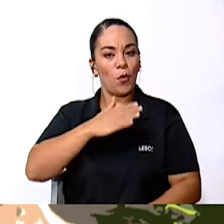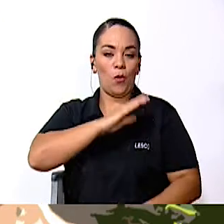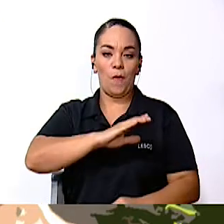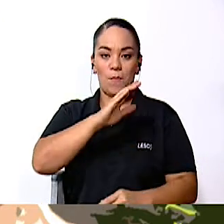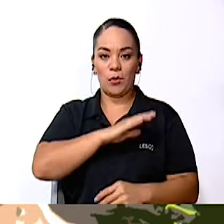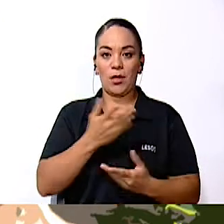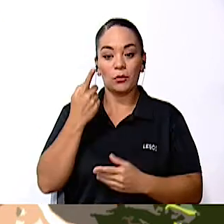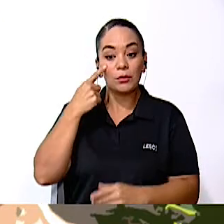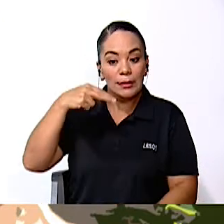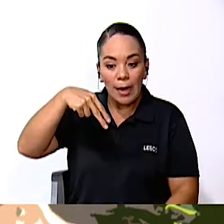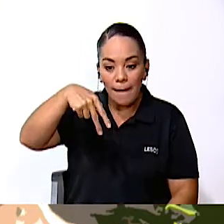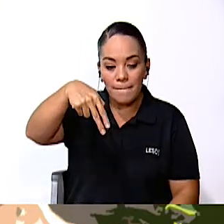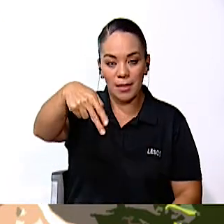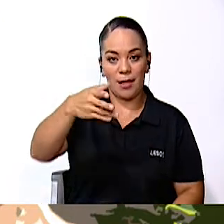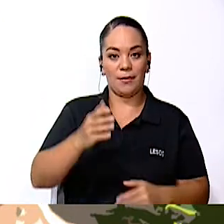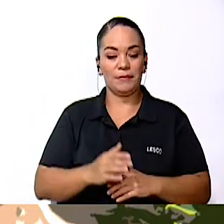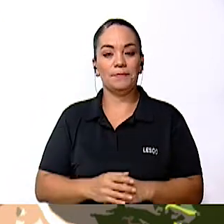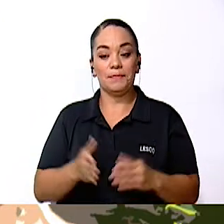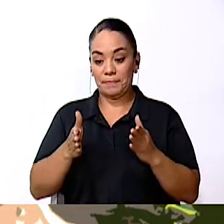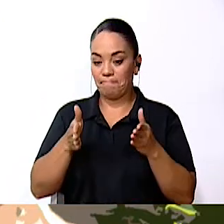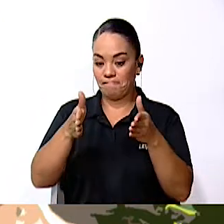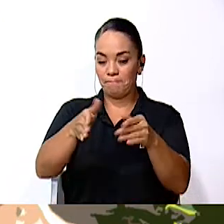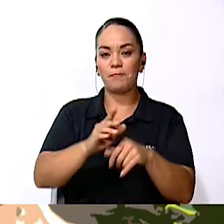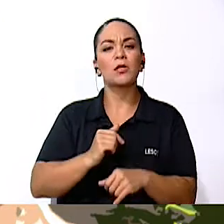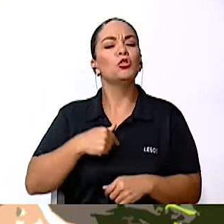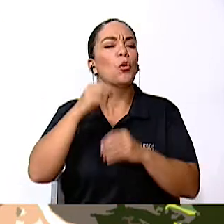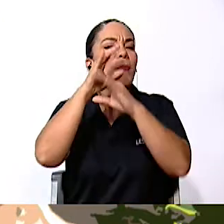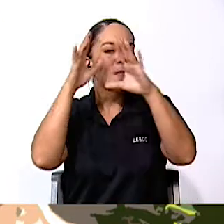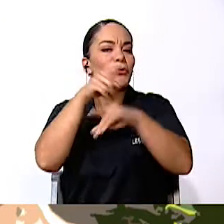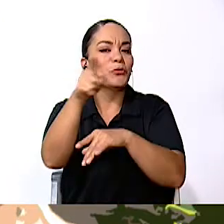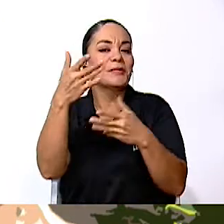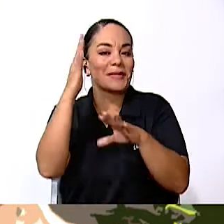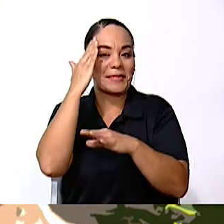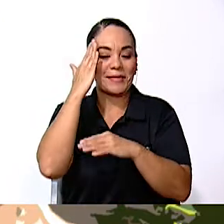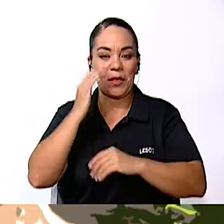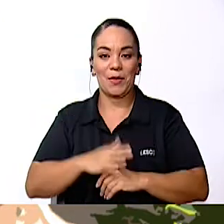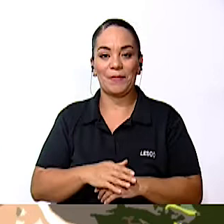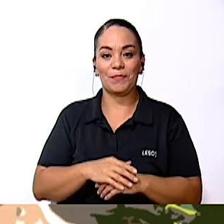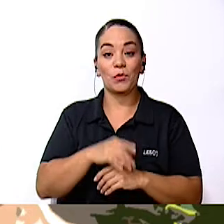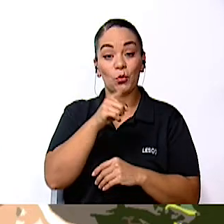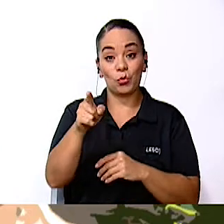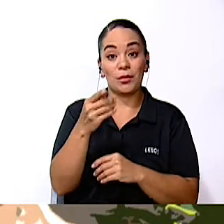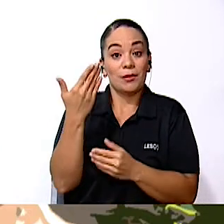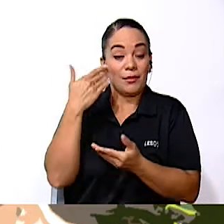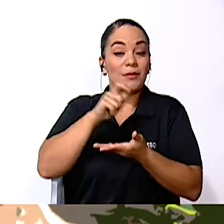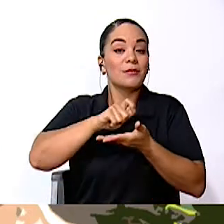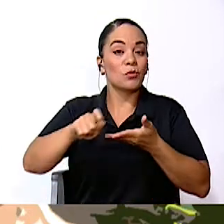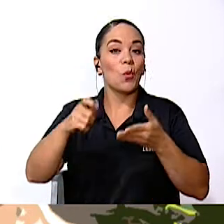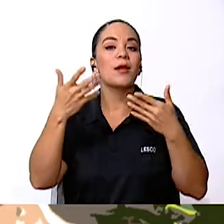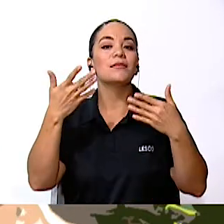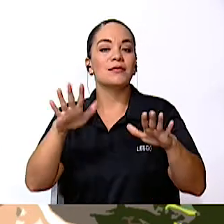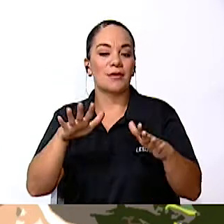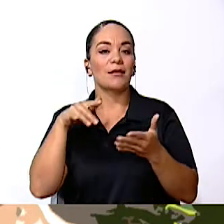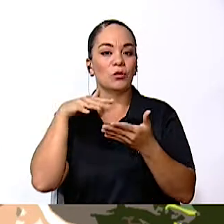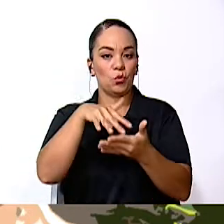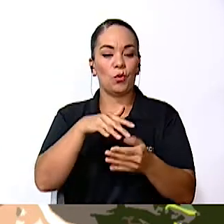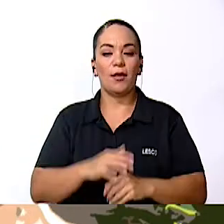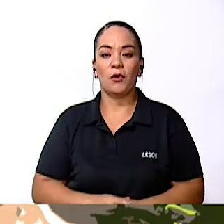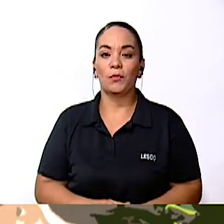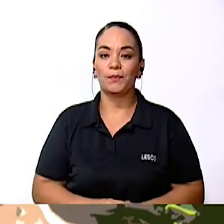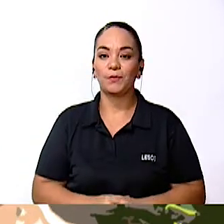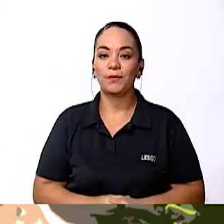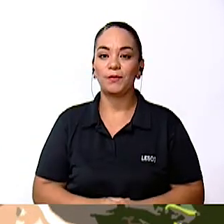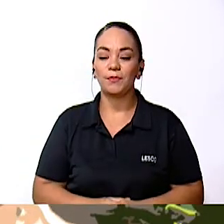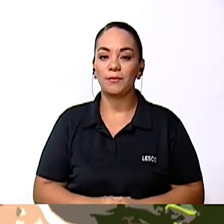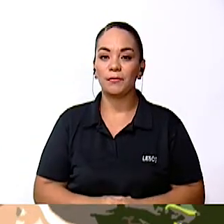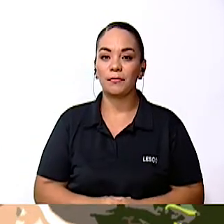para caminar en una acera. Me imagino que ustedes todo eso lo saben, ¿verdad? Porque en la escuela eso lo hemos estudiado. Y ahora sí, ¿cuál es la